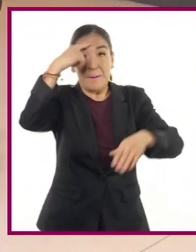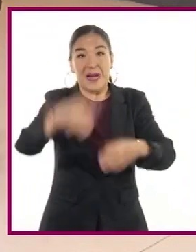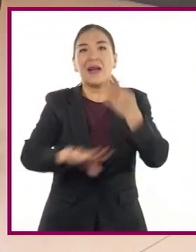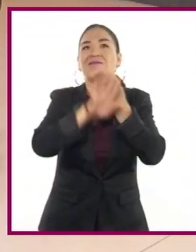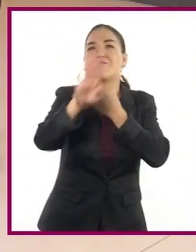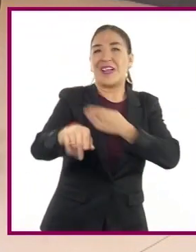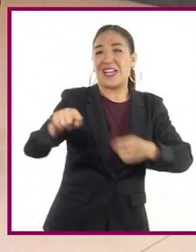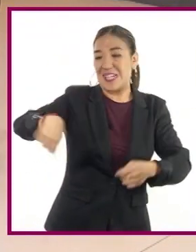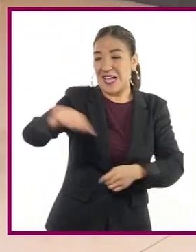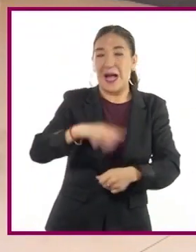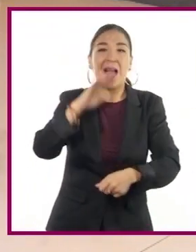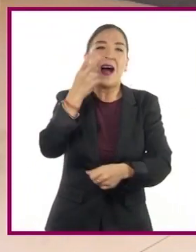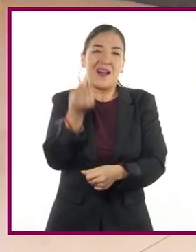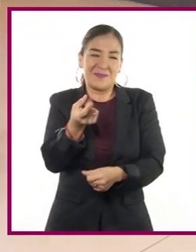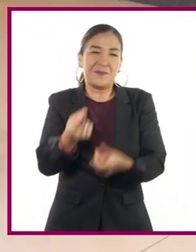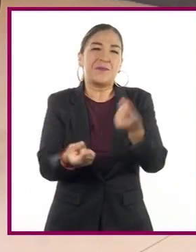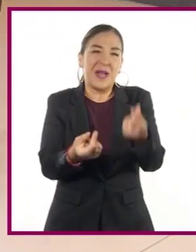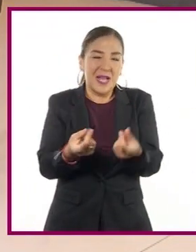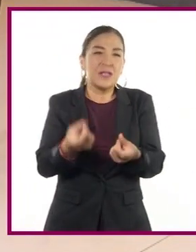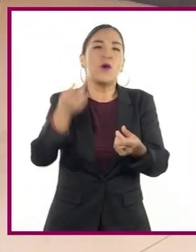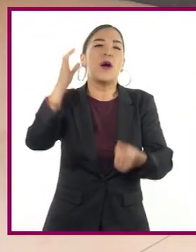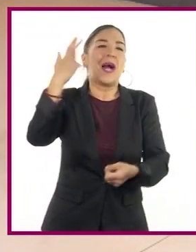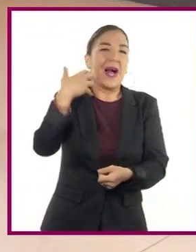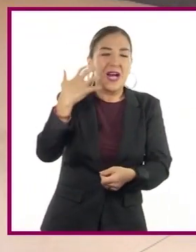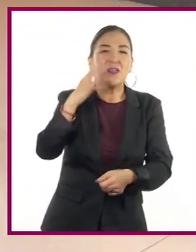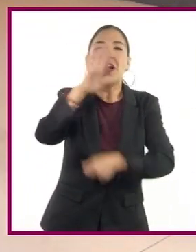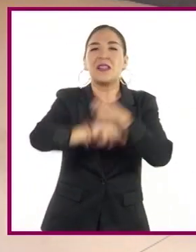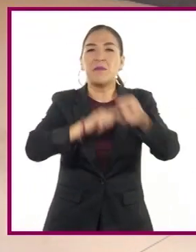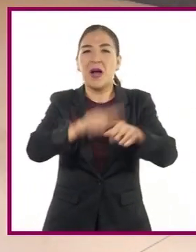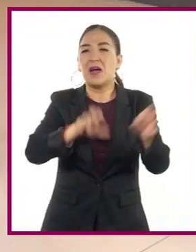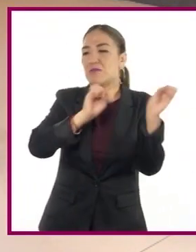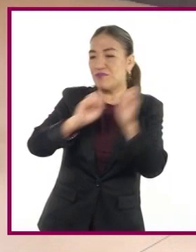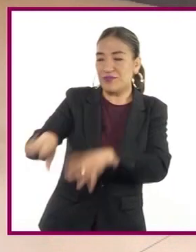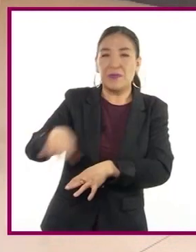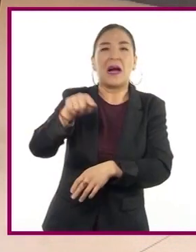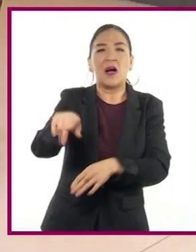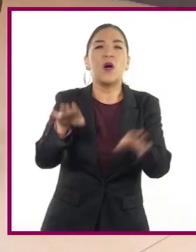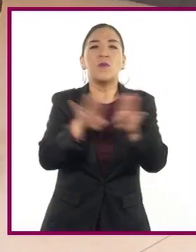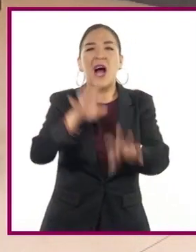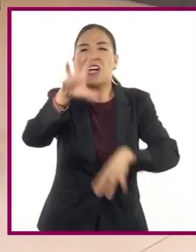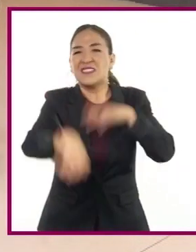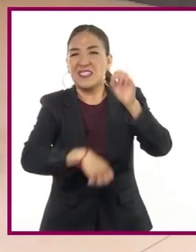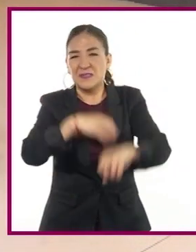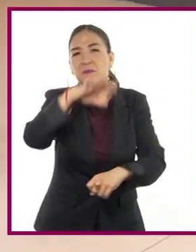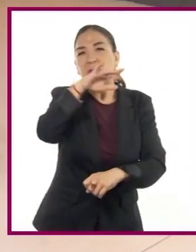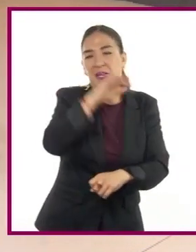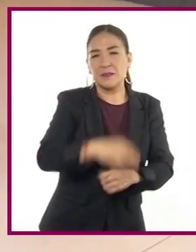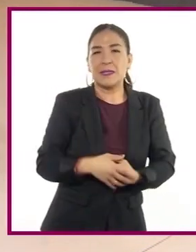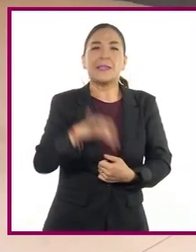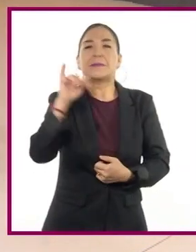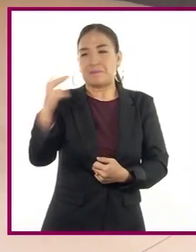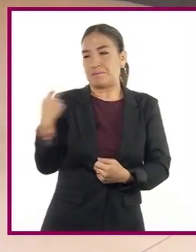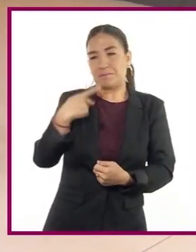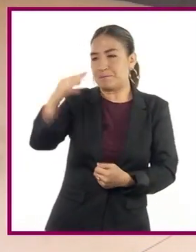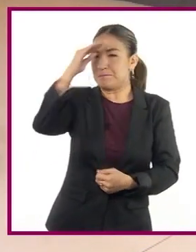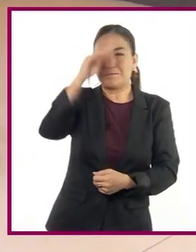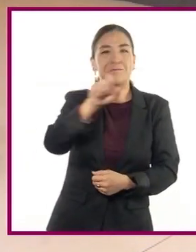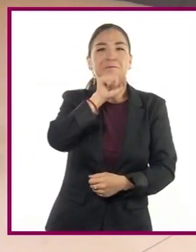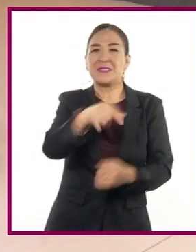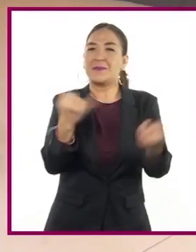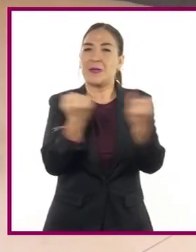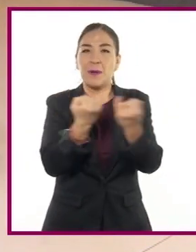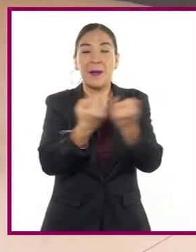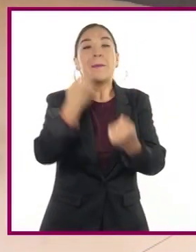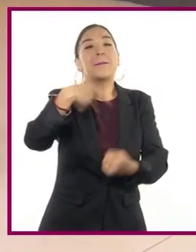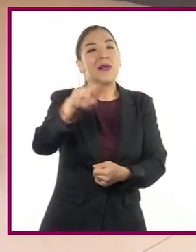animales en abandono busquen alimento en la basura? Ahora, pensamos lo mismo, Enrique, pero es importante